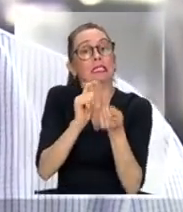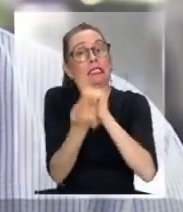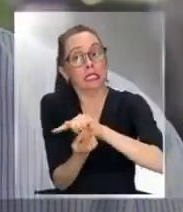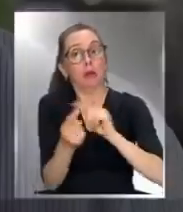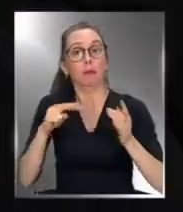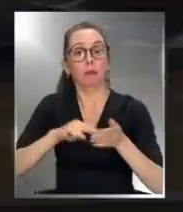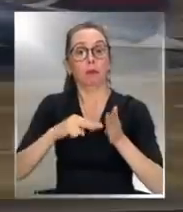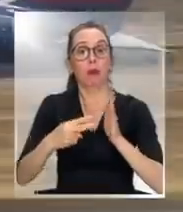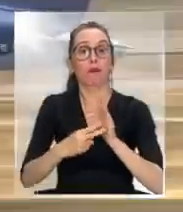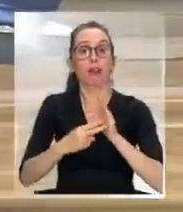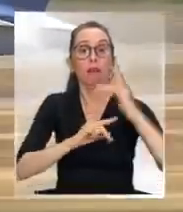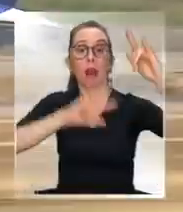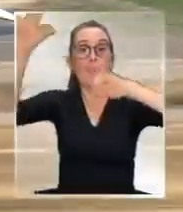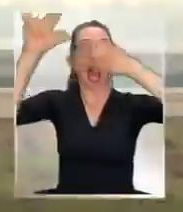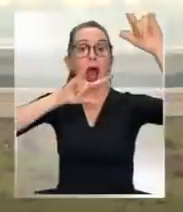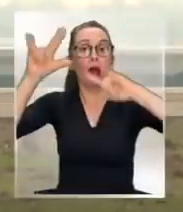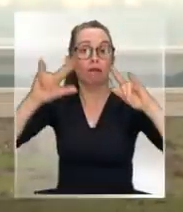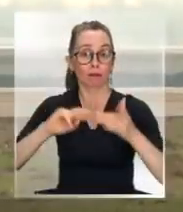para la aviación.